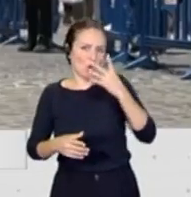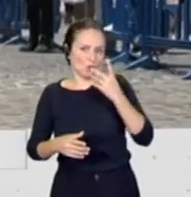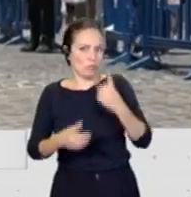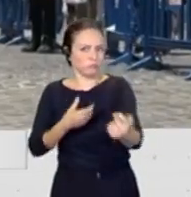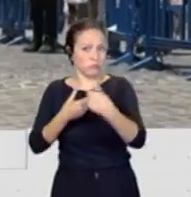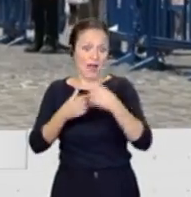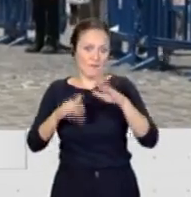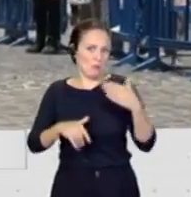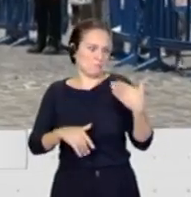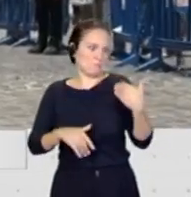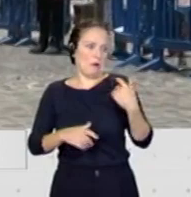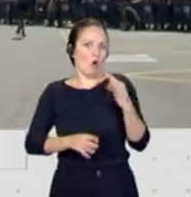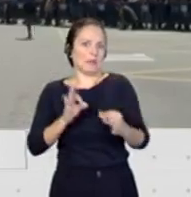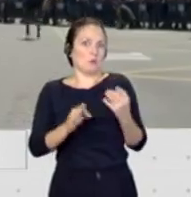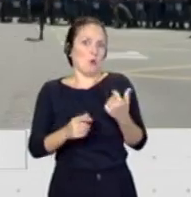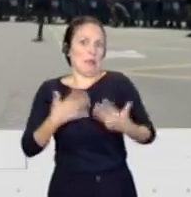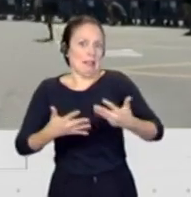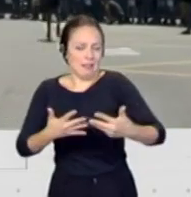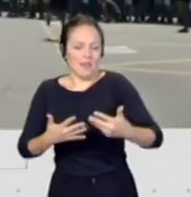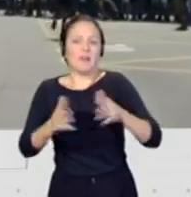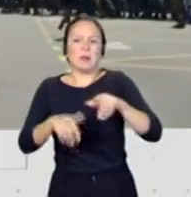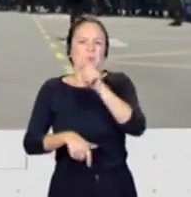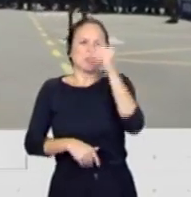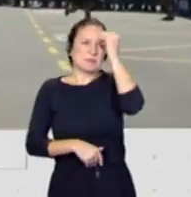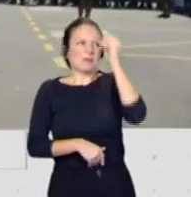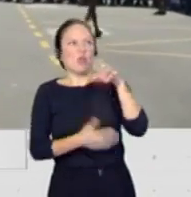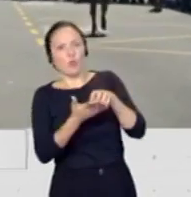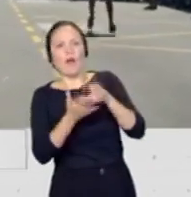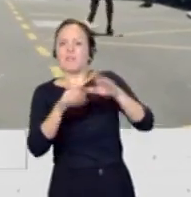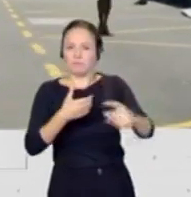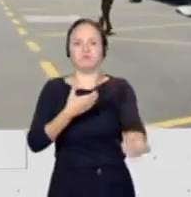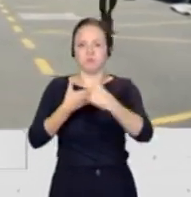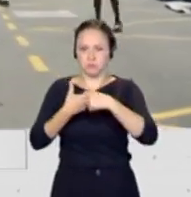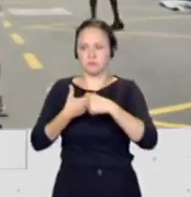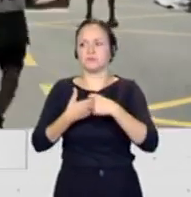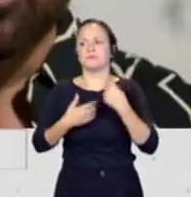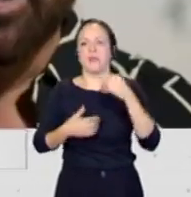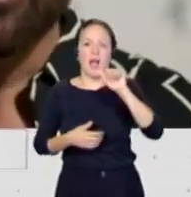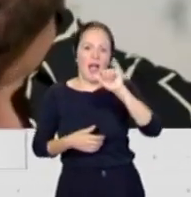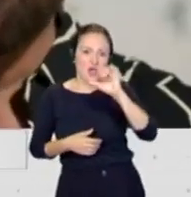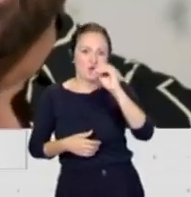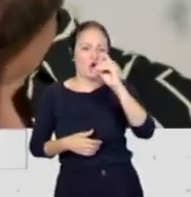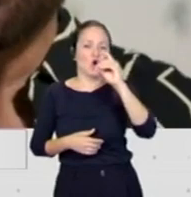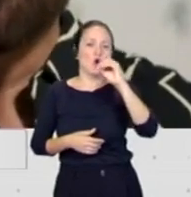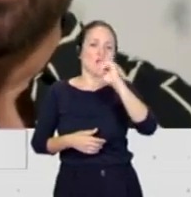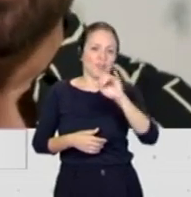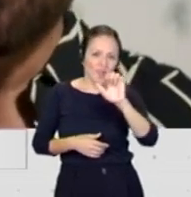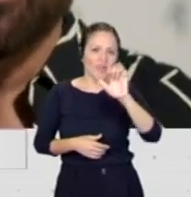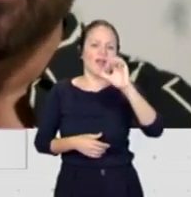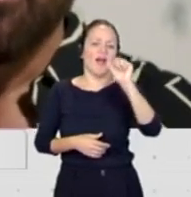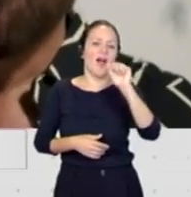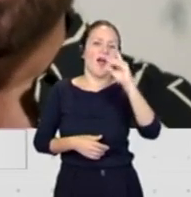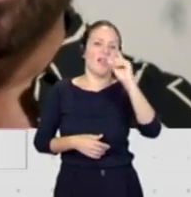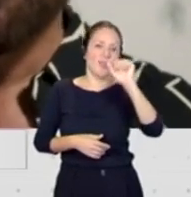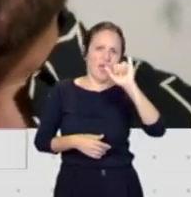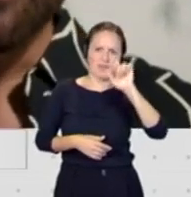ha hecho que aquellas personas que se lo estaban pensando un poco, pues que vengan, el amigo Ayose, el amigo Adai, o sea, vamos a tener un